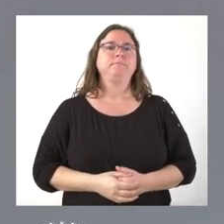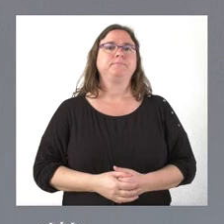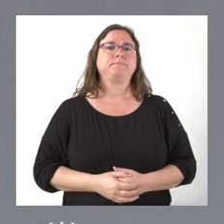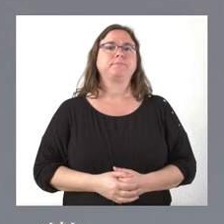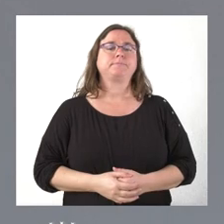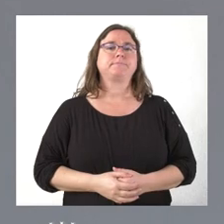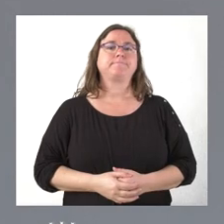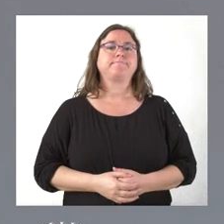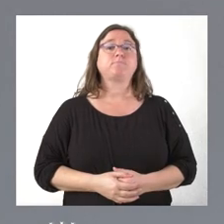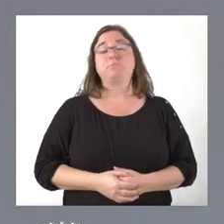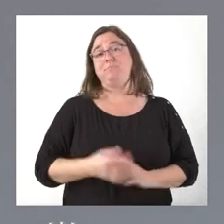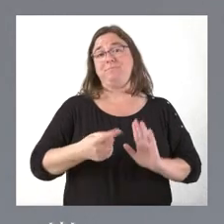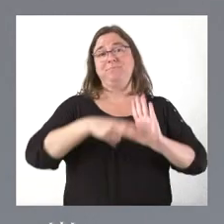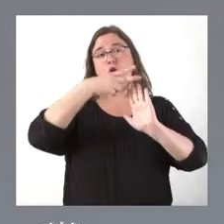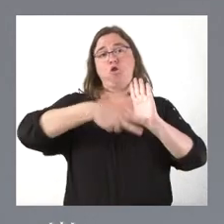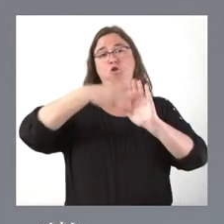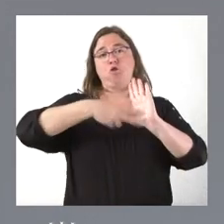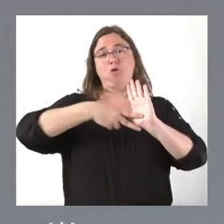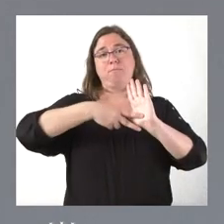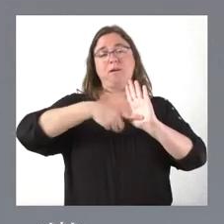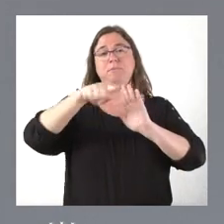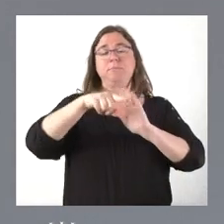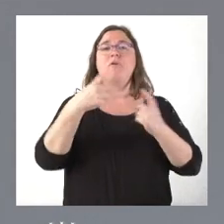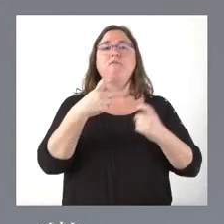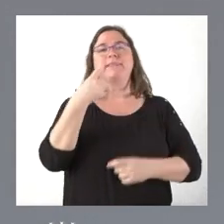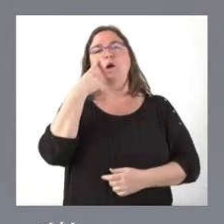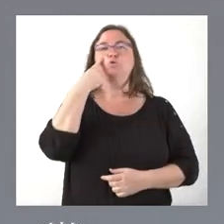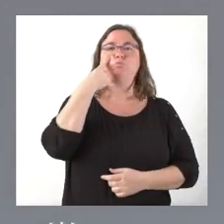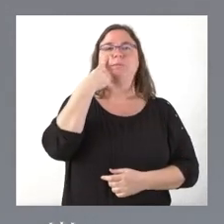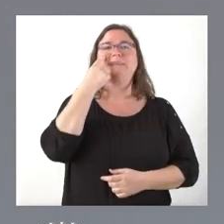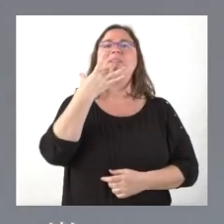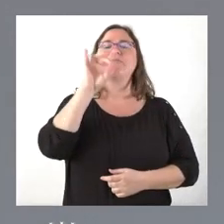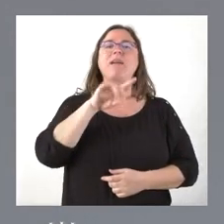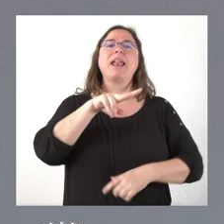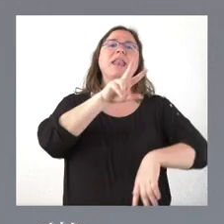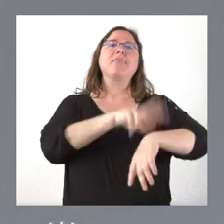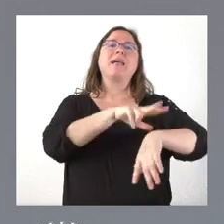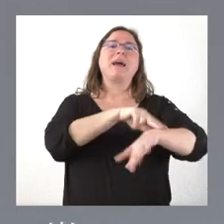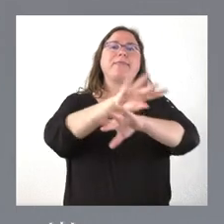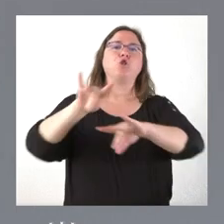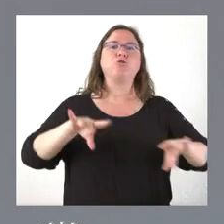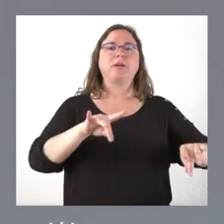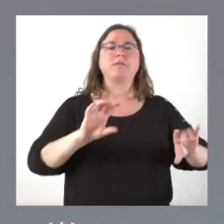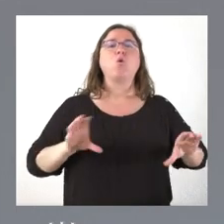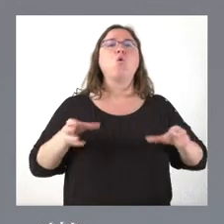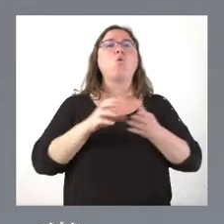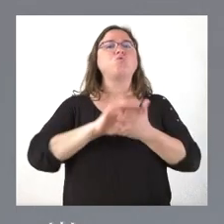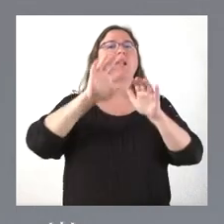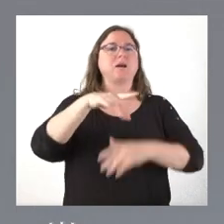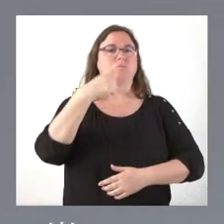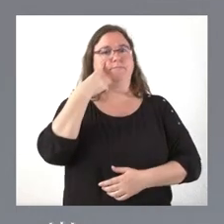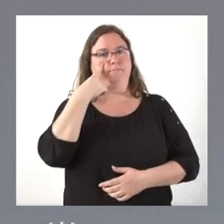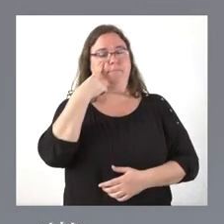Ese régimen lo tienen que supervisar las delegaciones territoriales de la Junta de Castilla y León, no